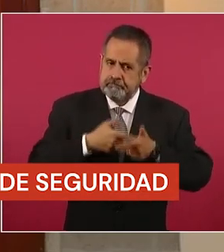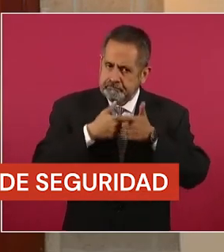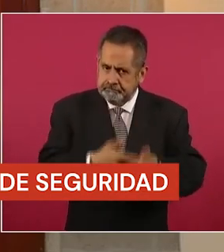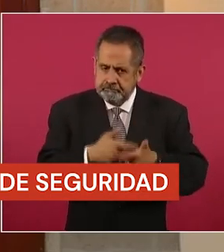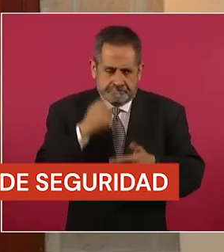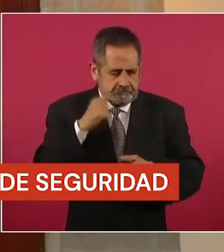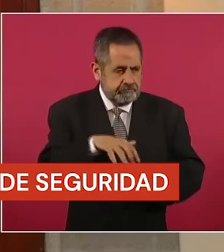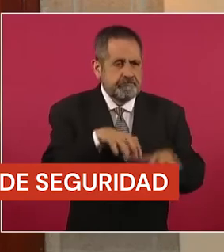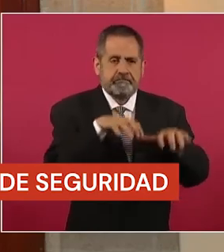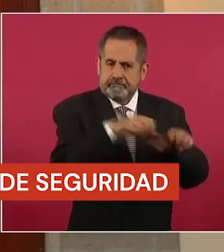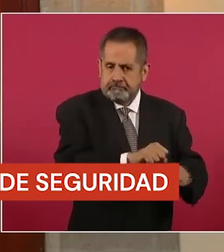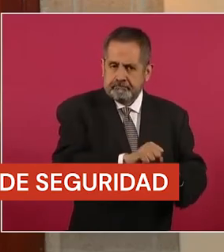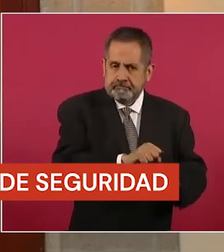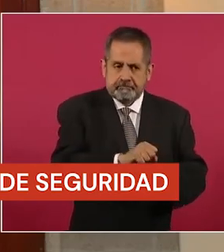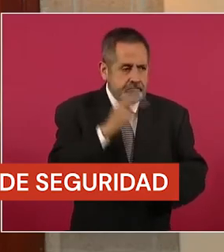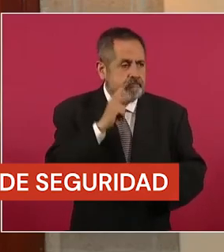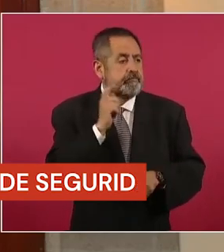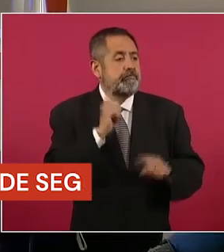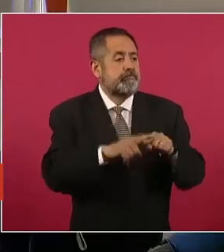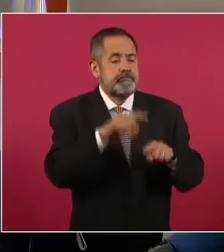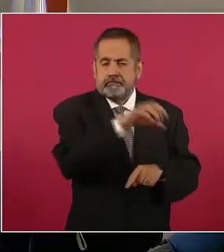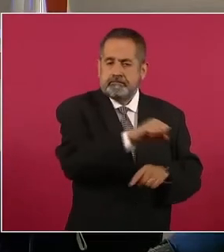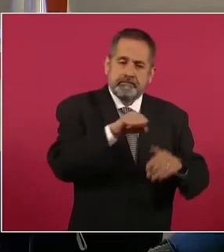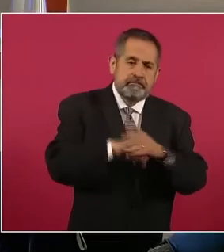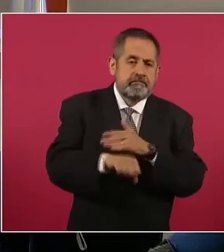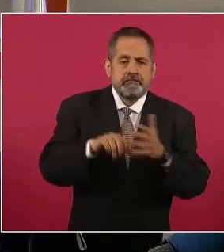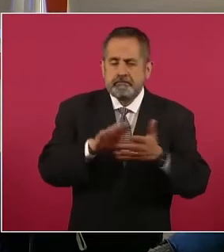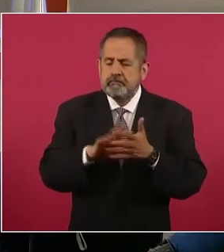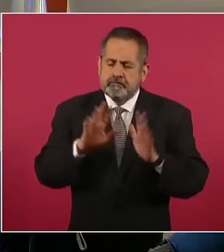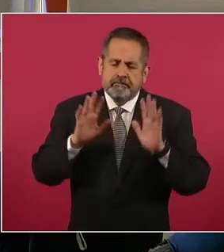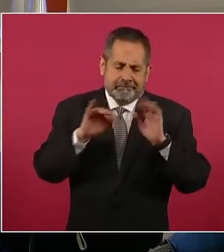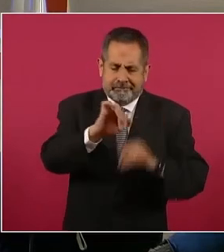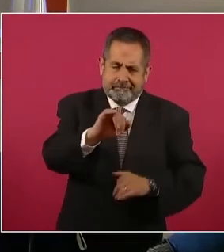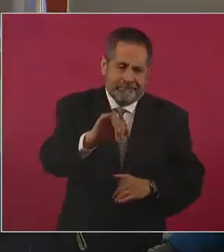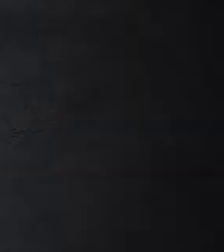y llevarlos a la justicia. ¿Sería cuánto, señor presidente?